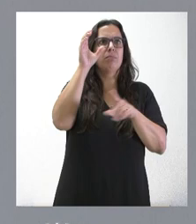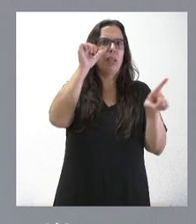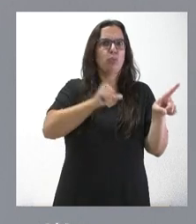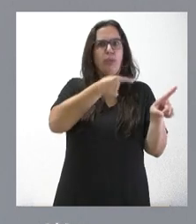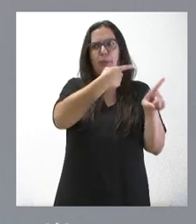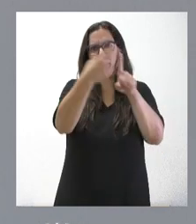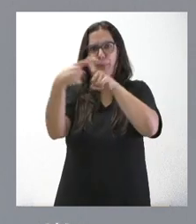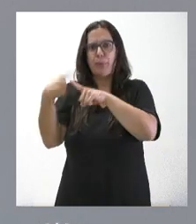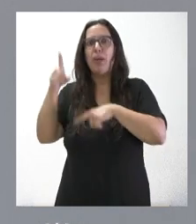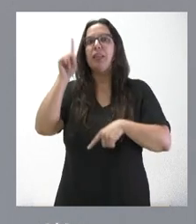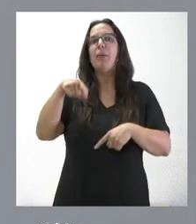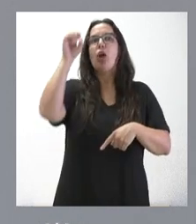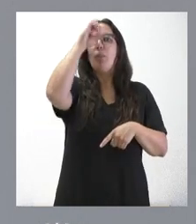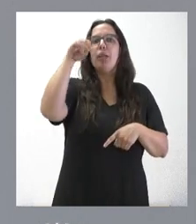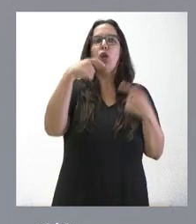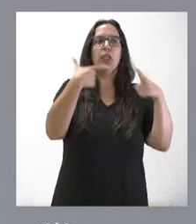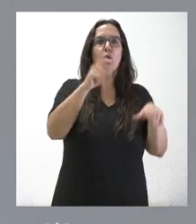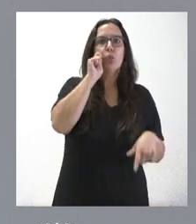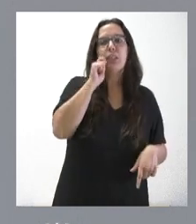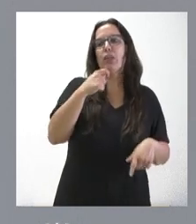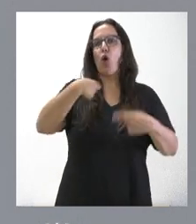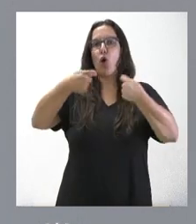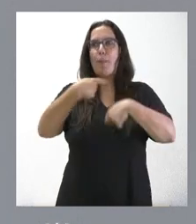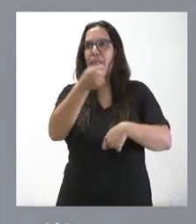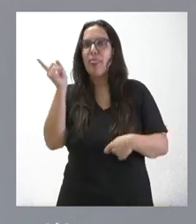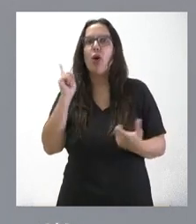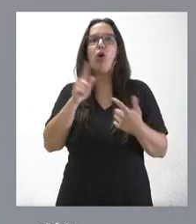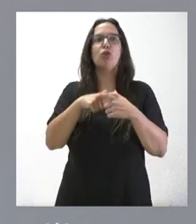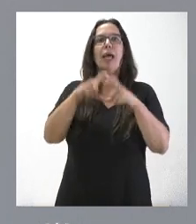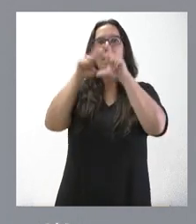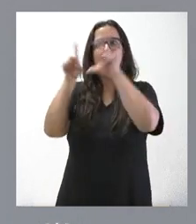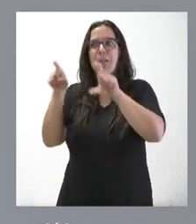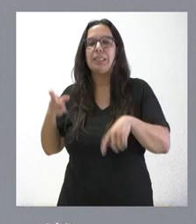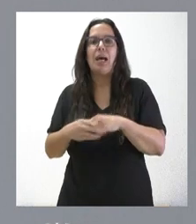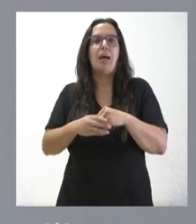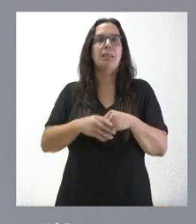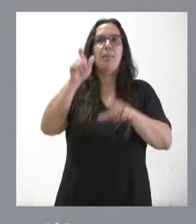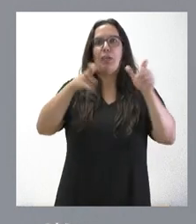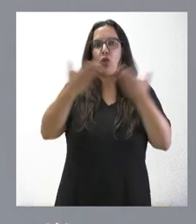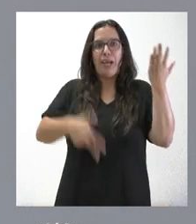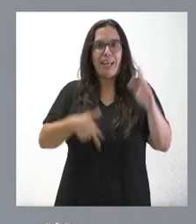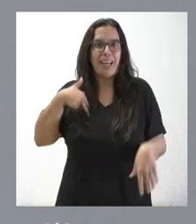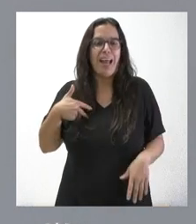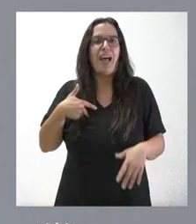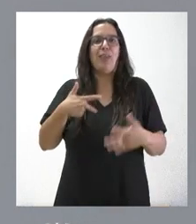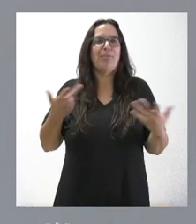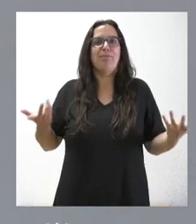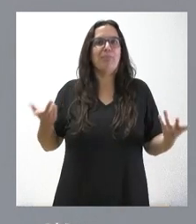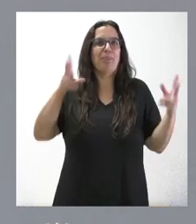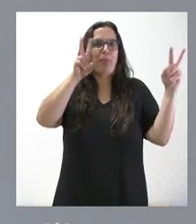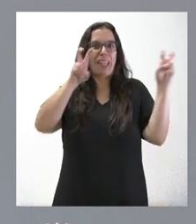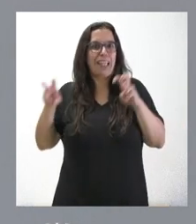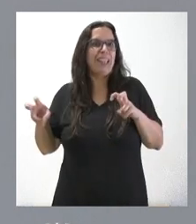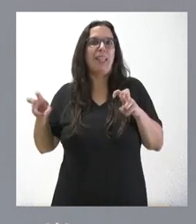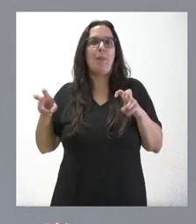opiniones del sector turístico, del sector comercial, del sector empresarial, del conjunto de ciudadanos, aspectos de